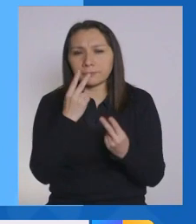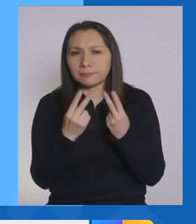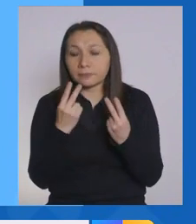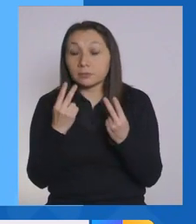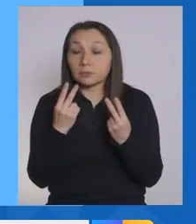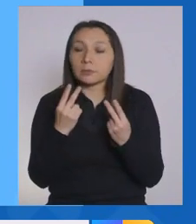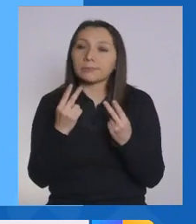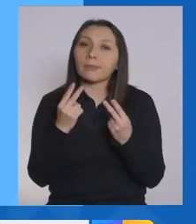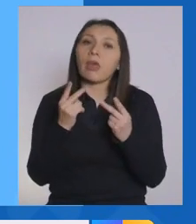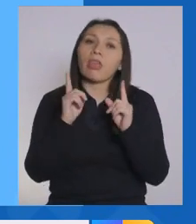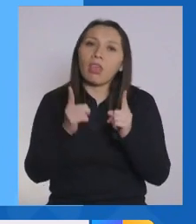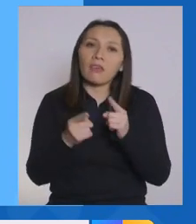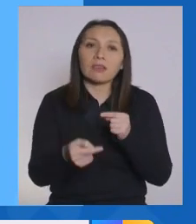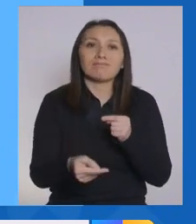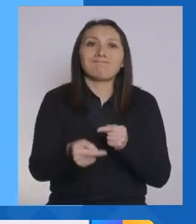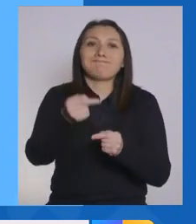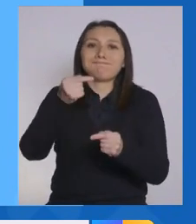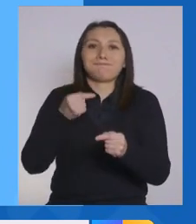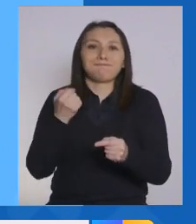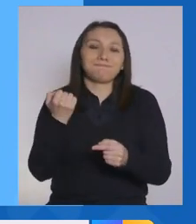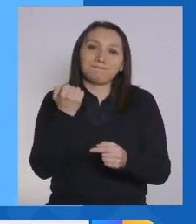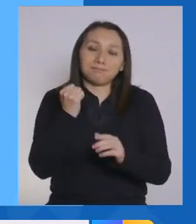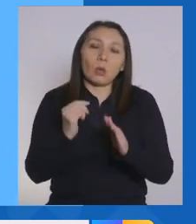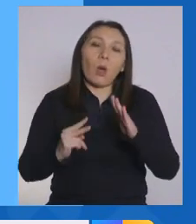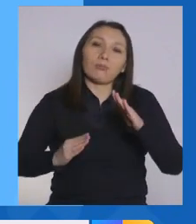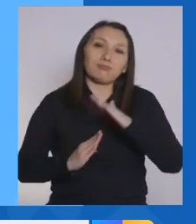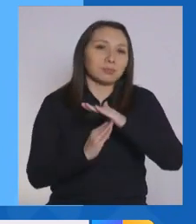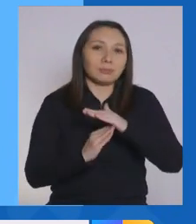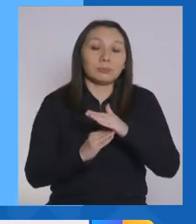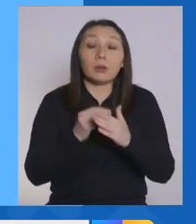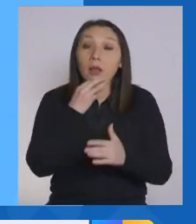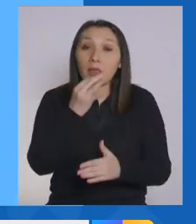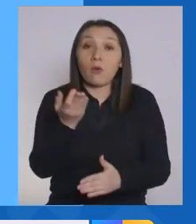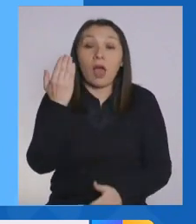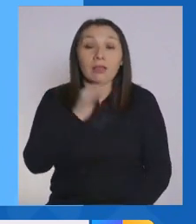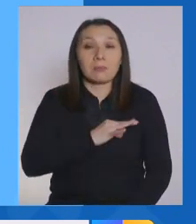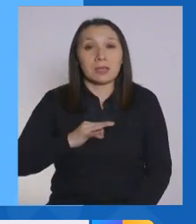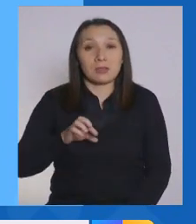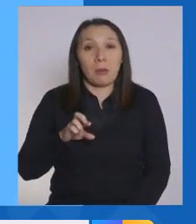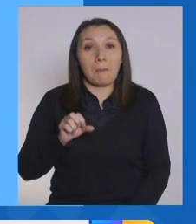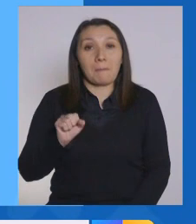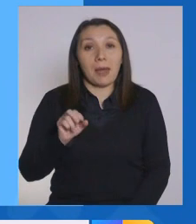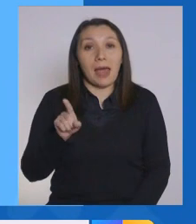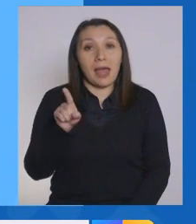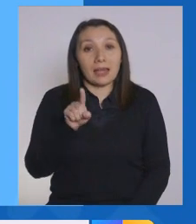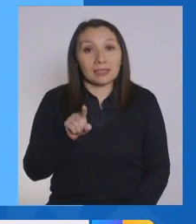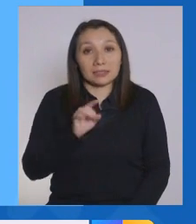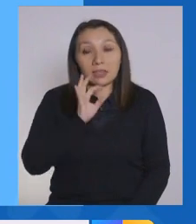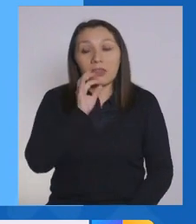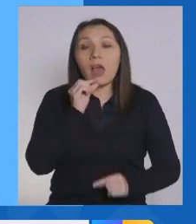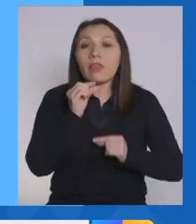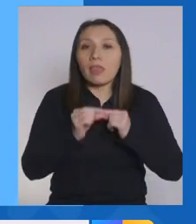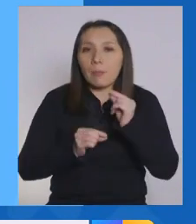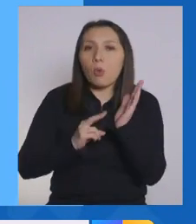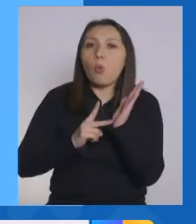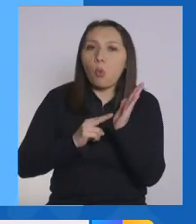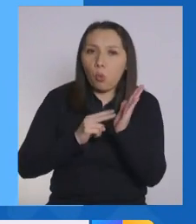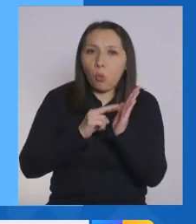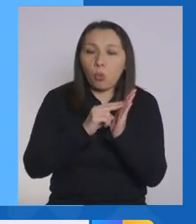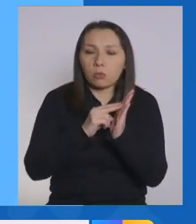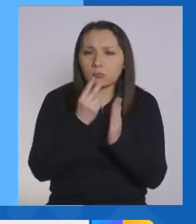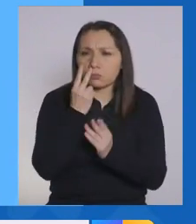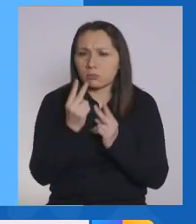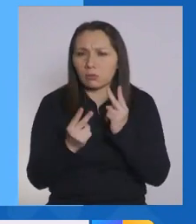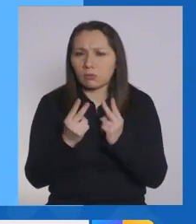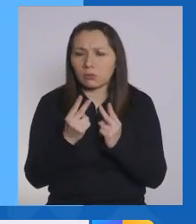años, se va a tener que volver atrás. Y, como ha dicho el ministro París anteriormente, esto es un plan que se va desarrollando paso a paso. Y,